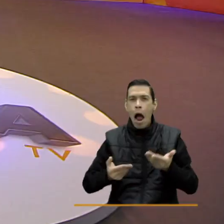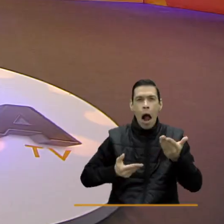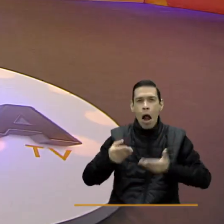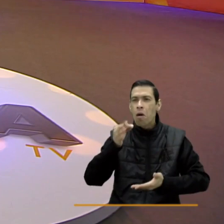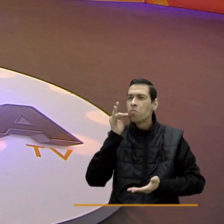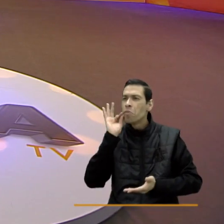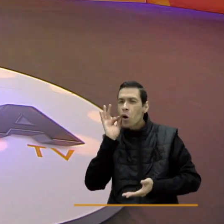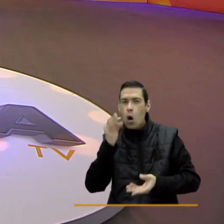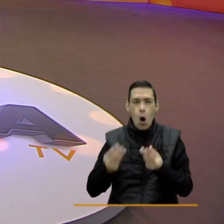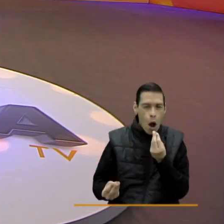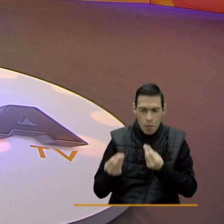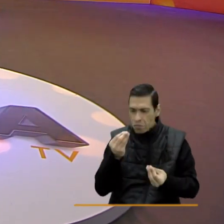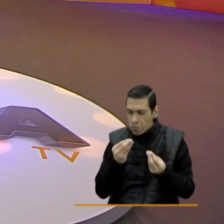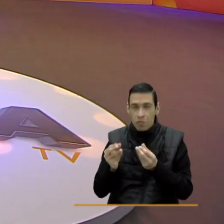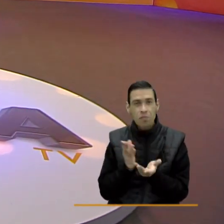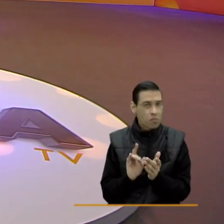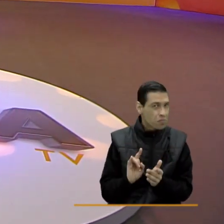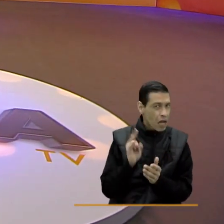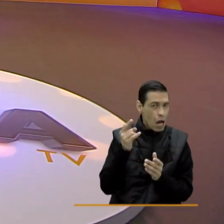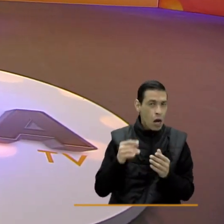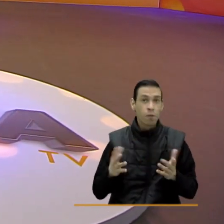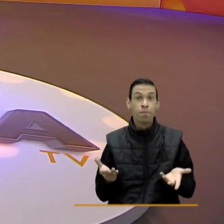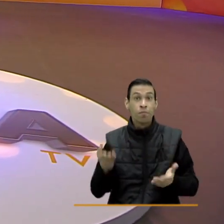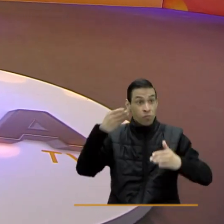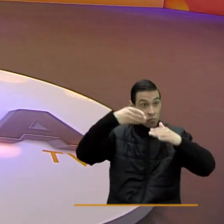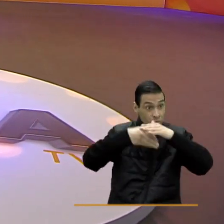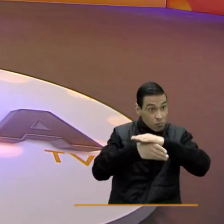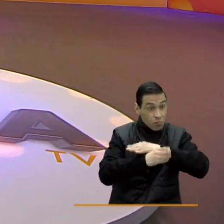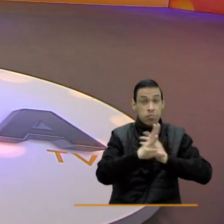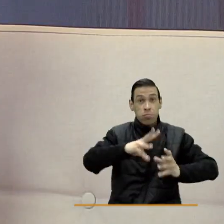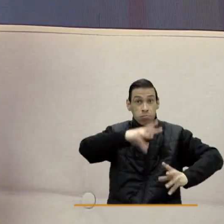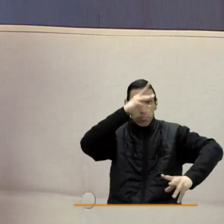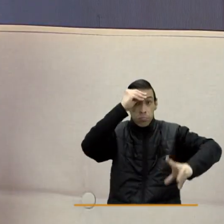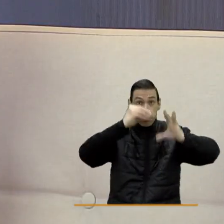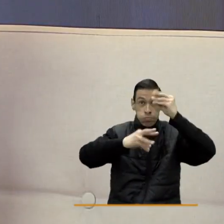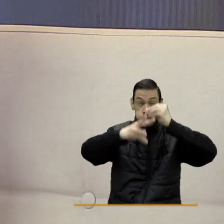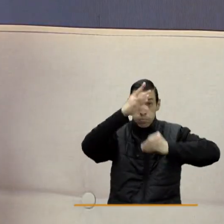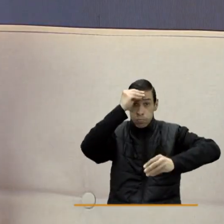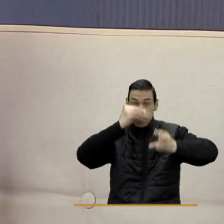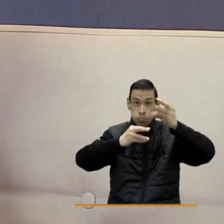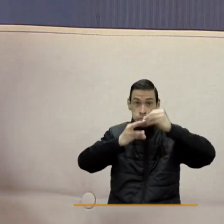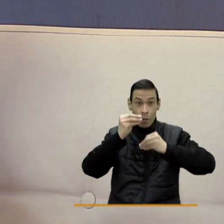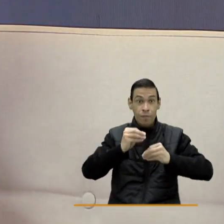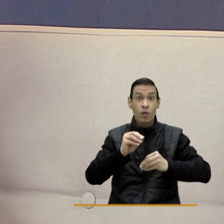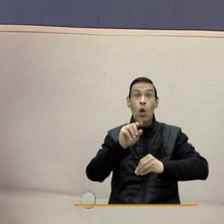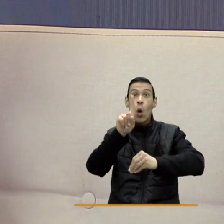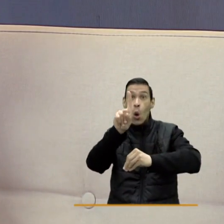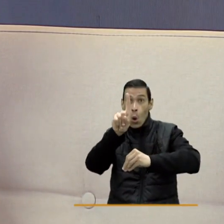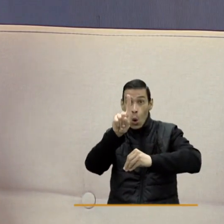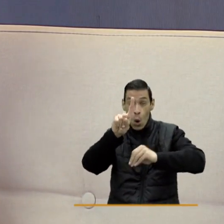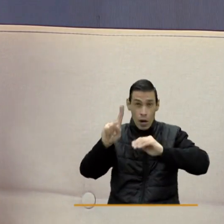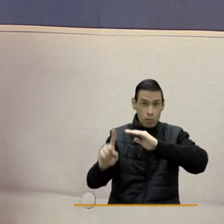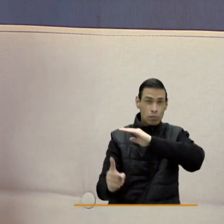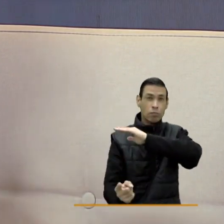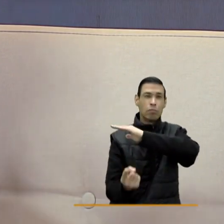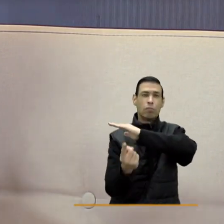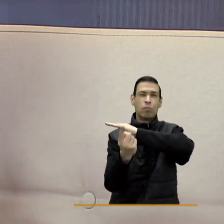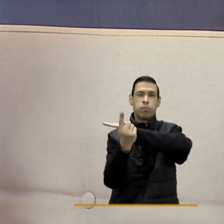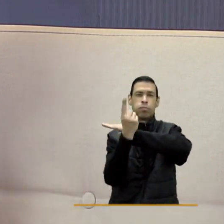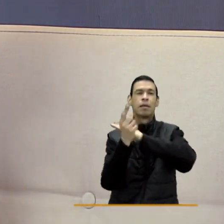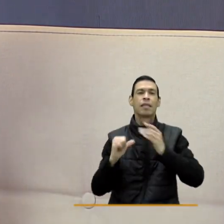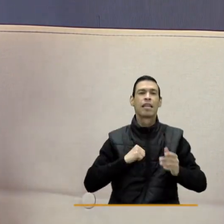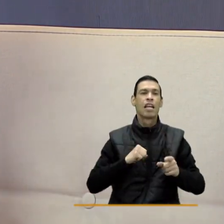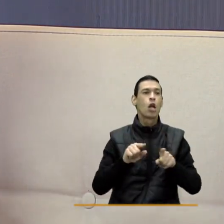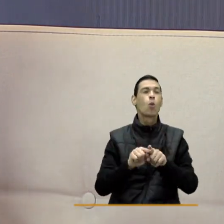cafetería, alistan sus cosas, ingresan a los ambientes de formación y a la 1 de la madrugada